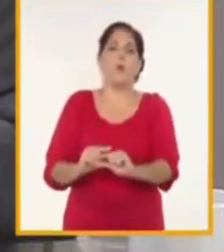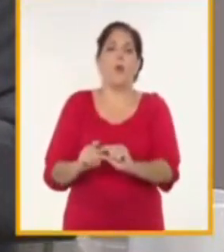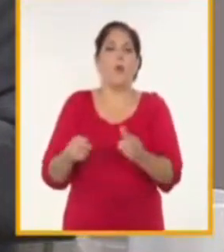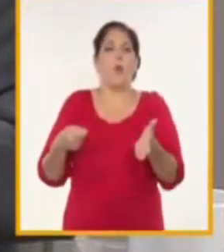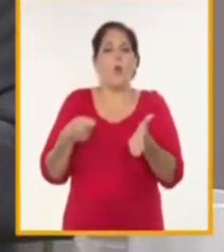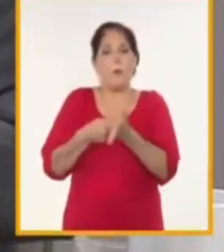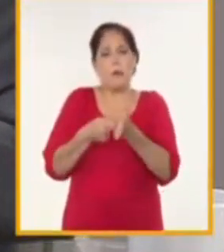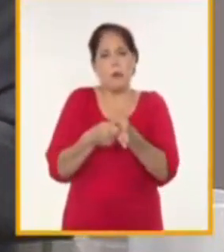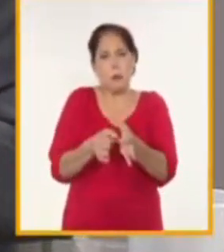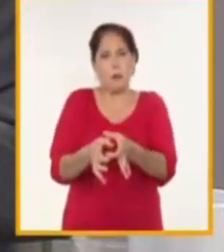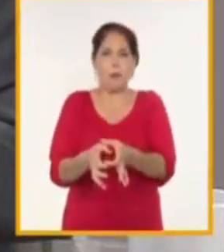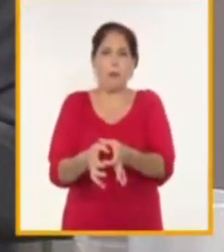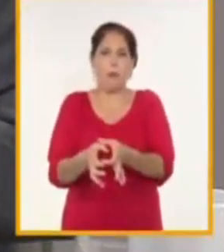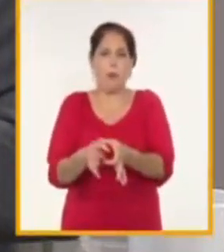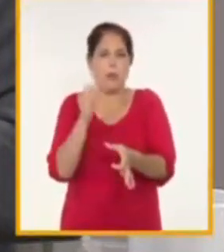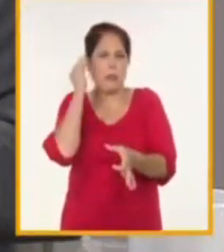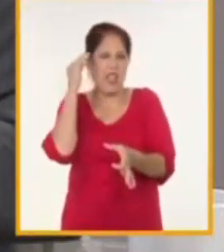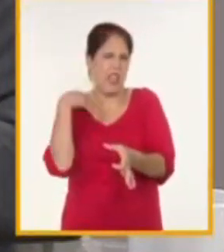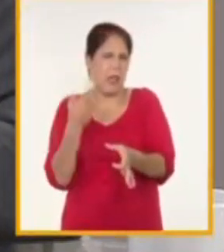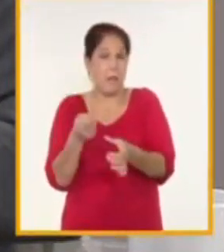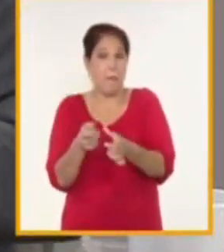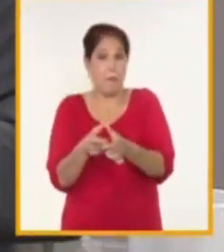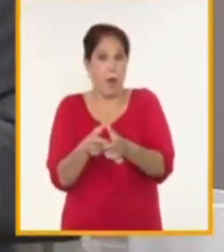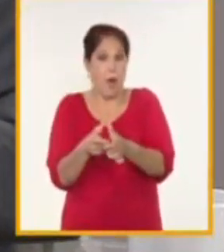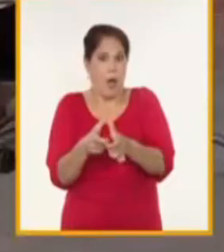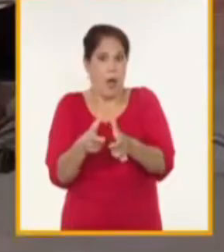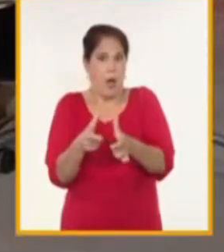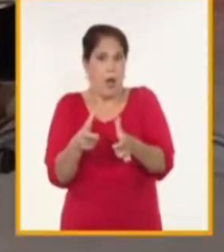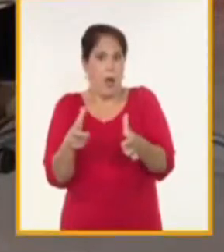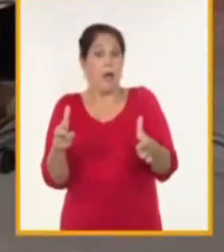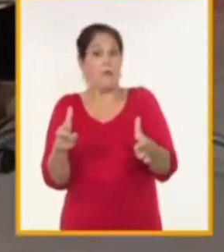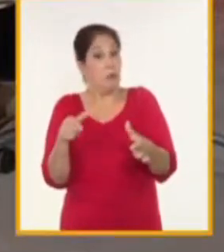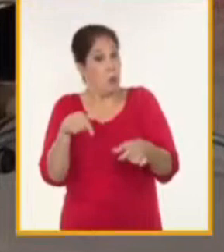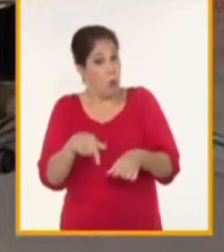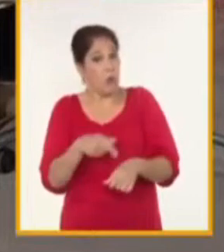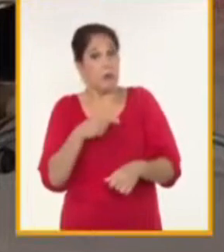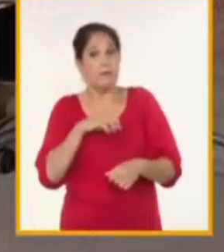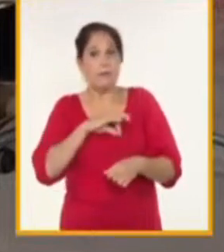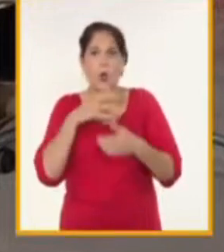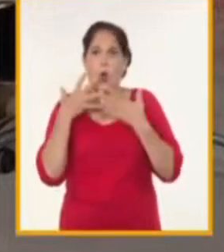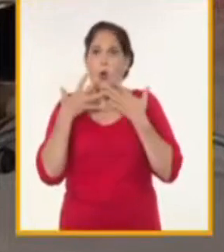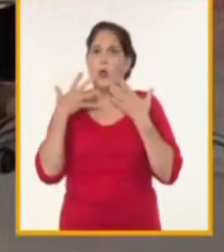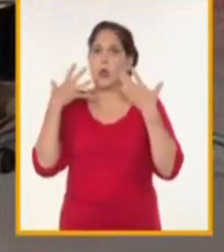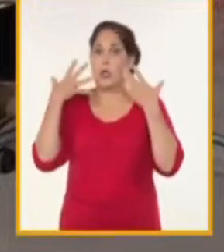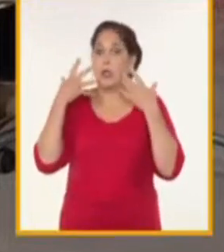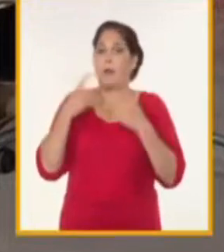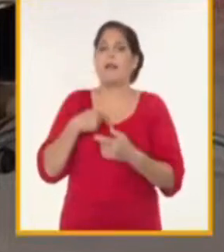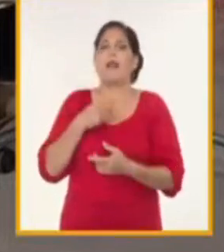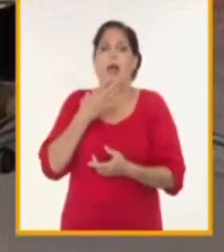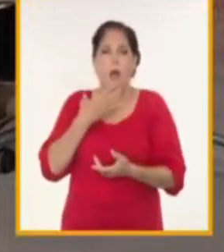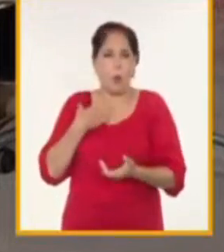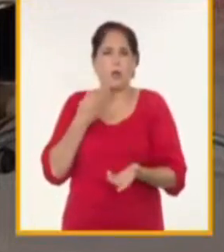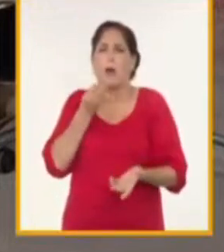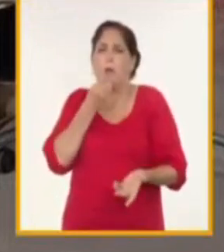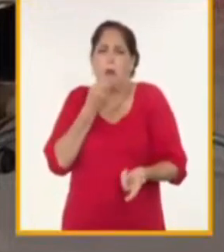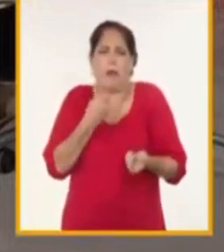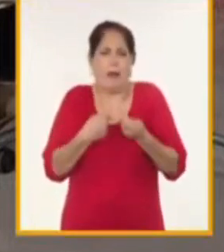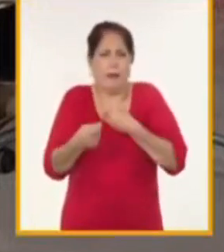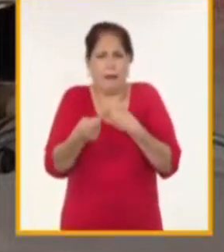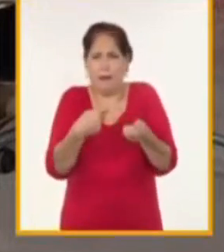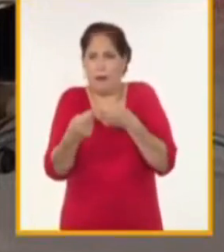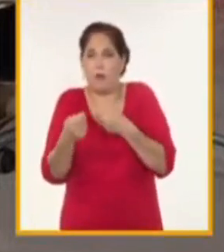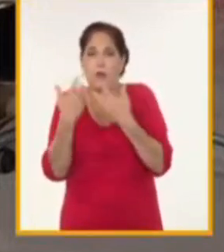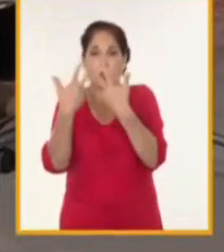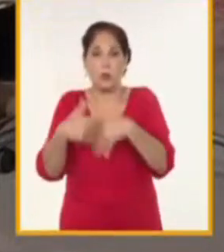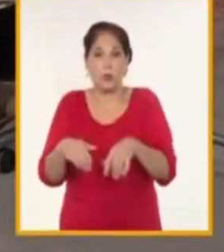pequeña para ver qué sucedía en el futuro y que hoy están reinvirtiendo, ampliando tanto sus capacidades